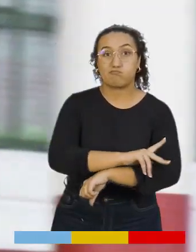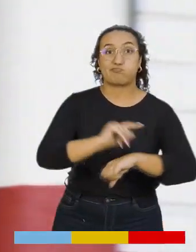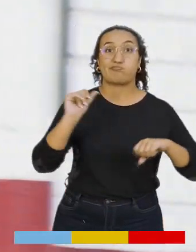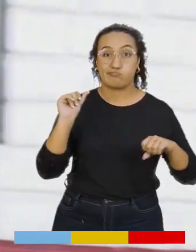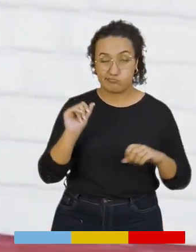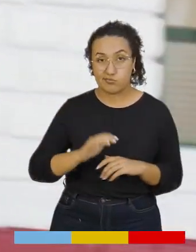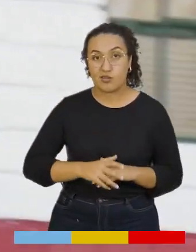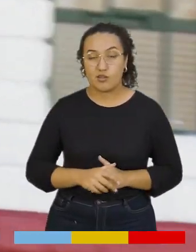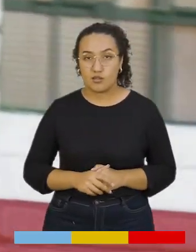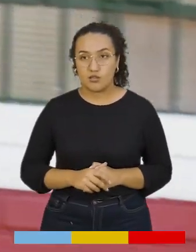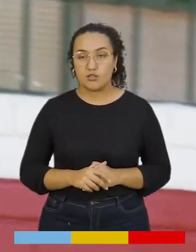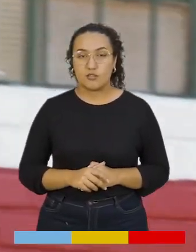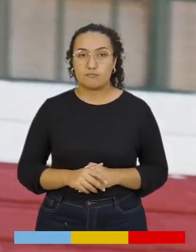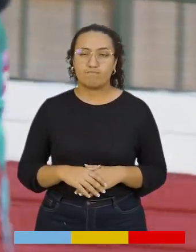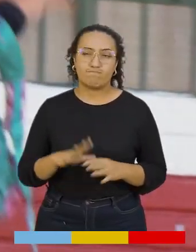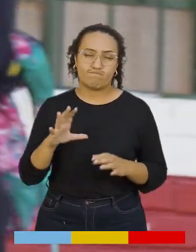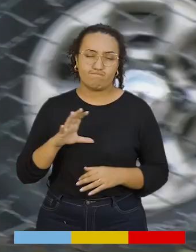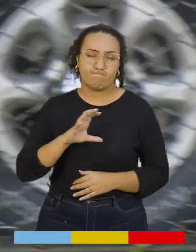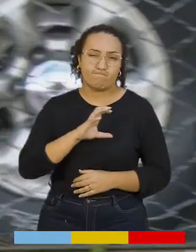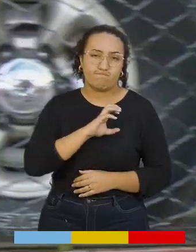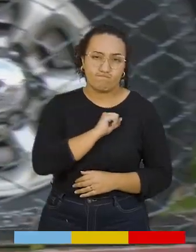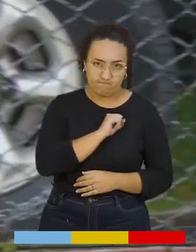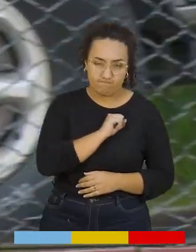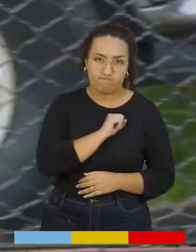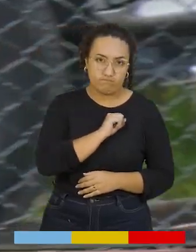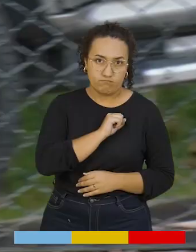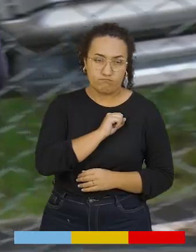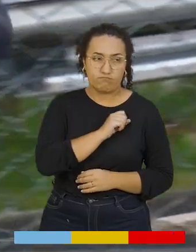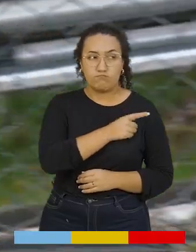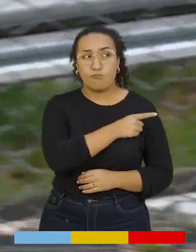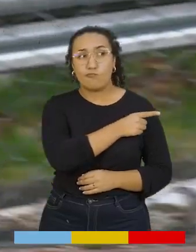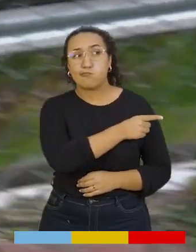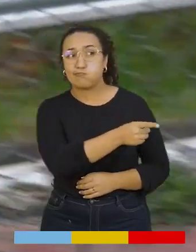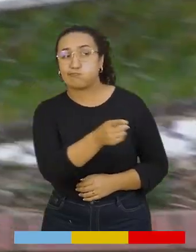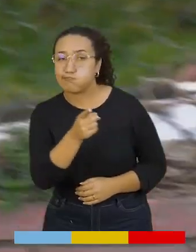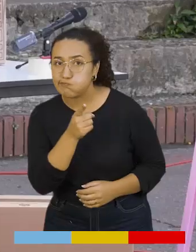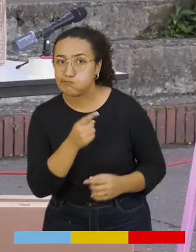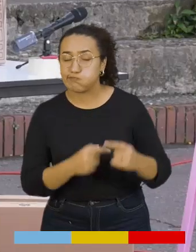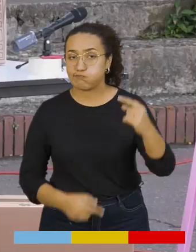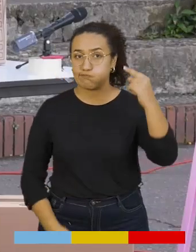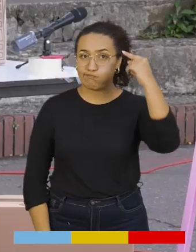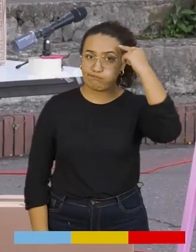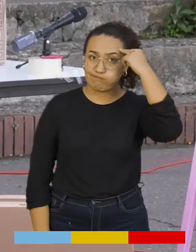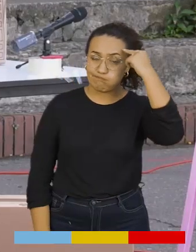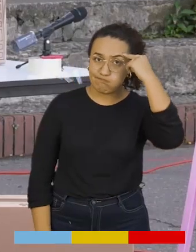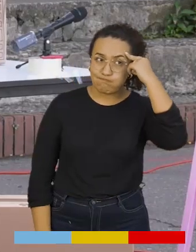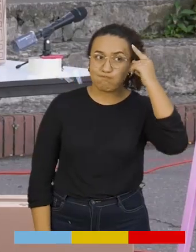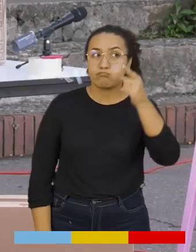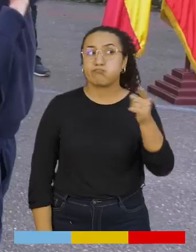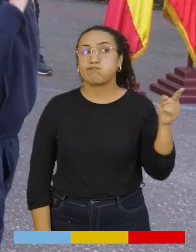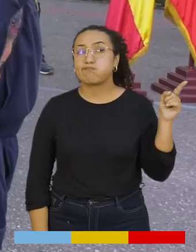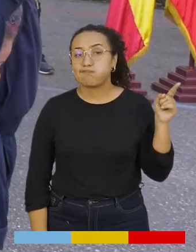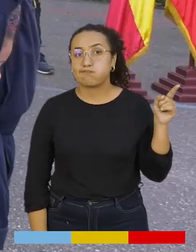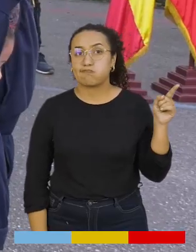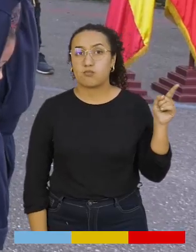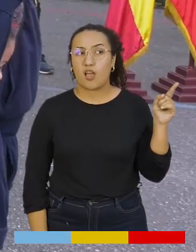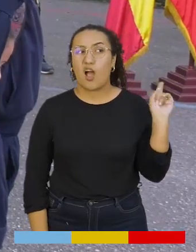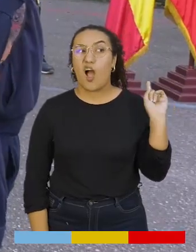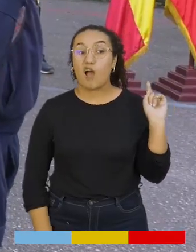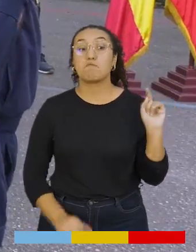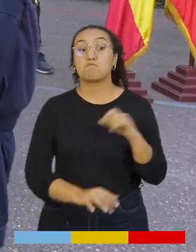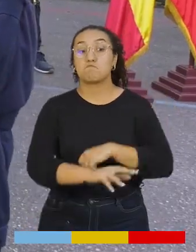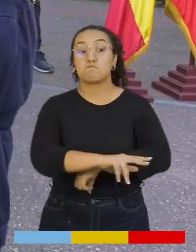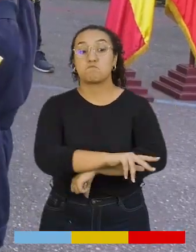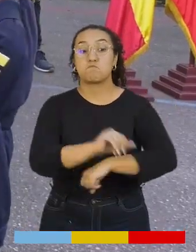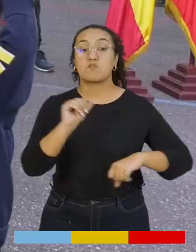de esta institución. Y nada más doloroso que haya gente que piense que al